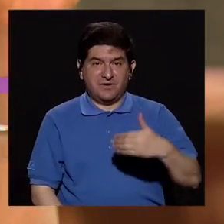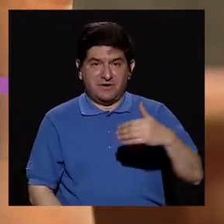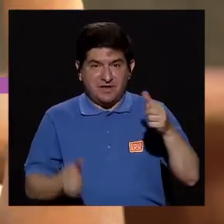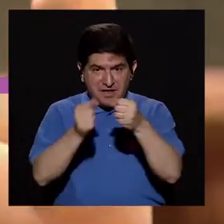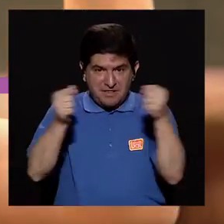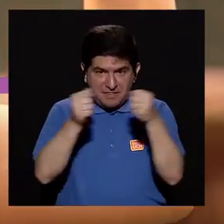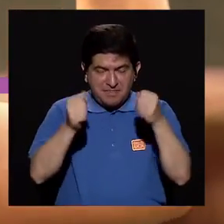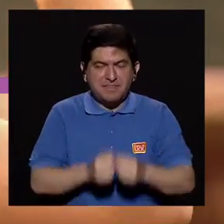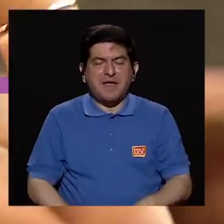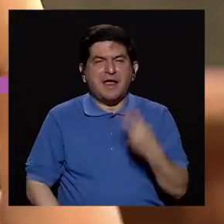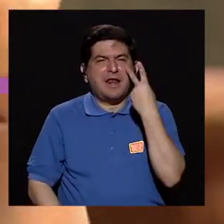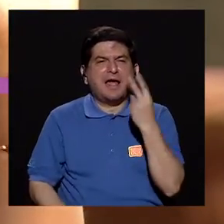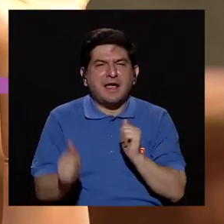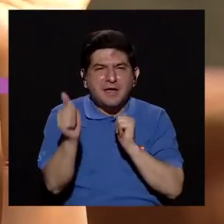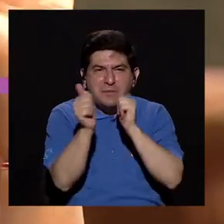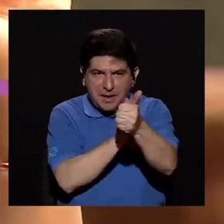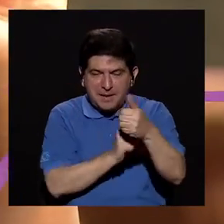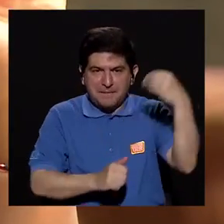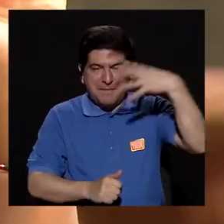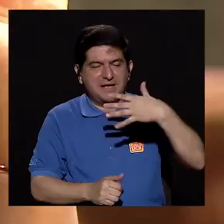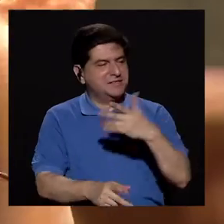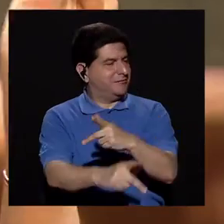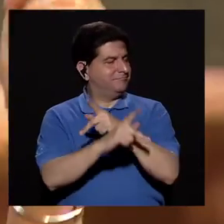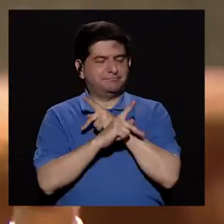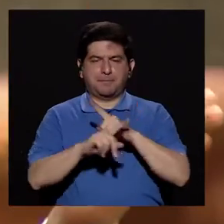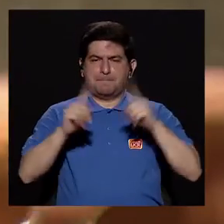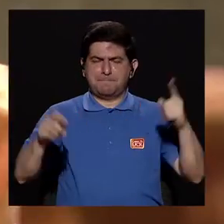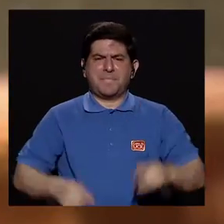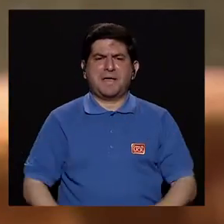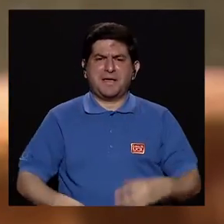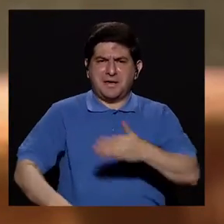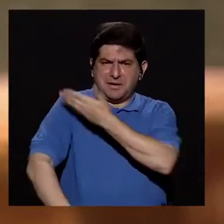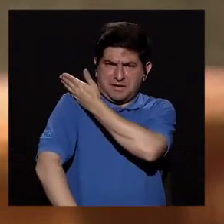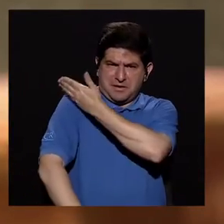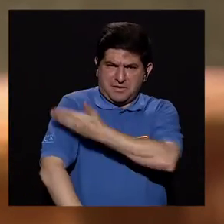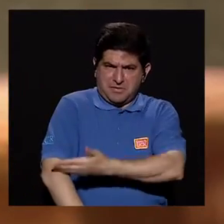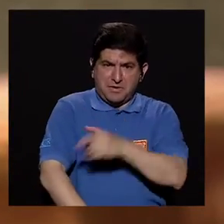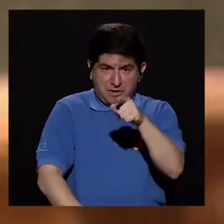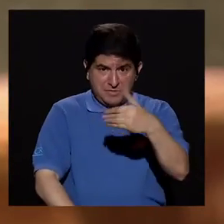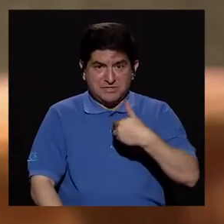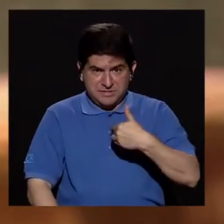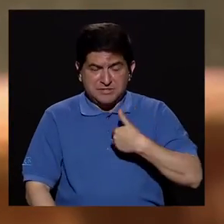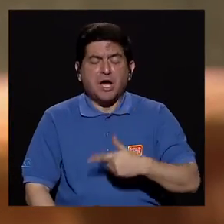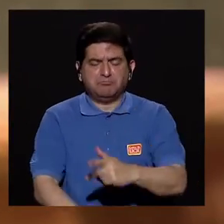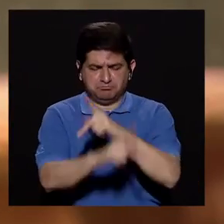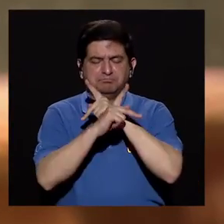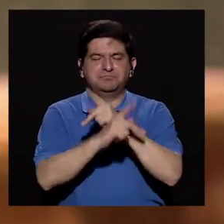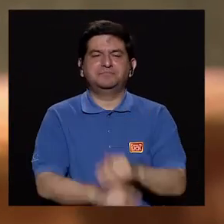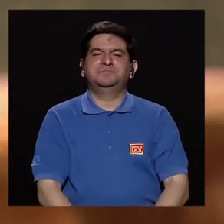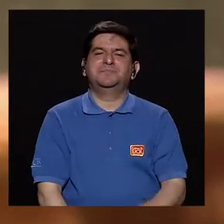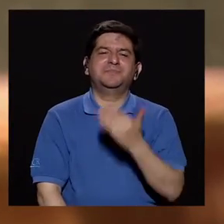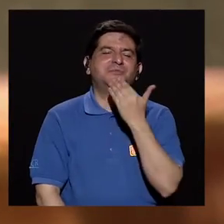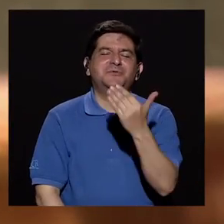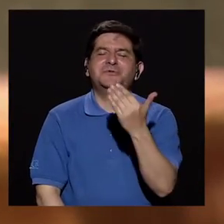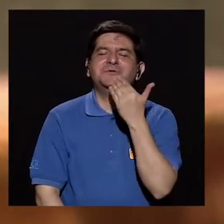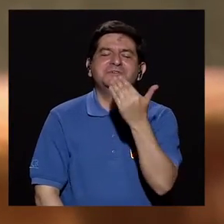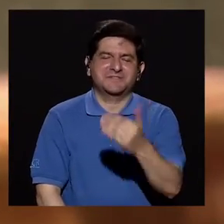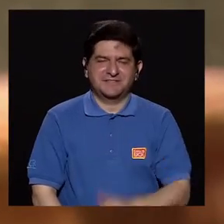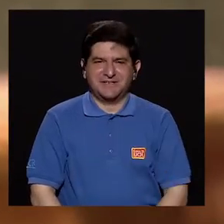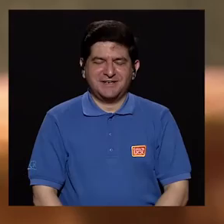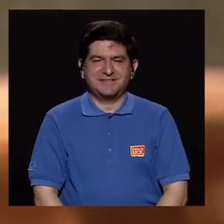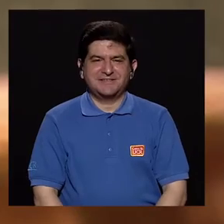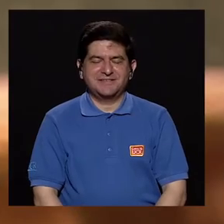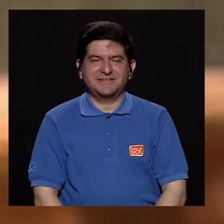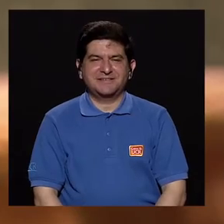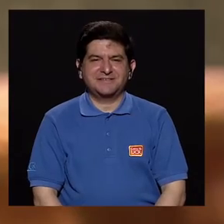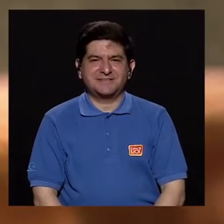tela que es transparente, que usted ve todo, esa no lo va a proteger. Pero una camisa como la que anda usted, lo protege. Doctora, muchísimas gracias. De verdad